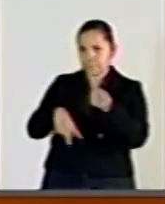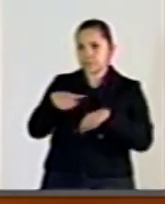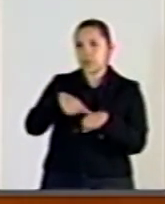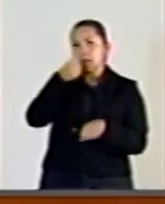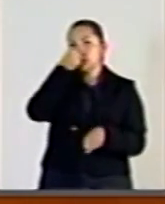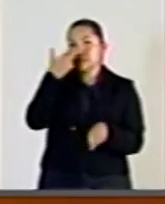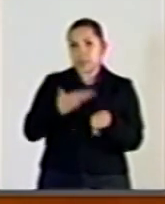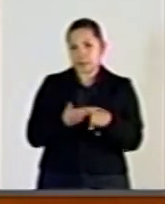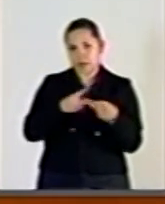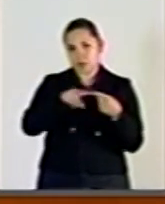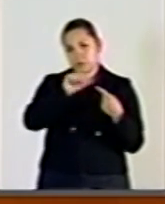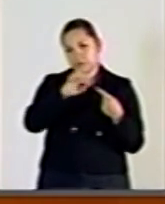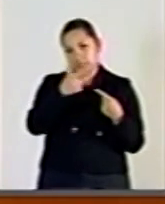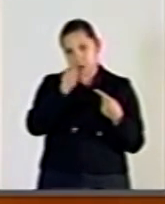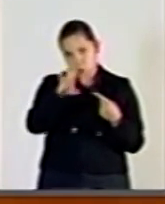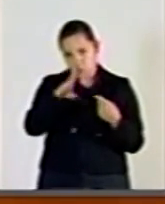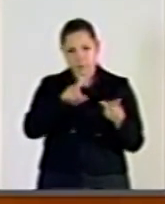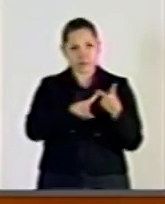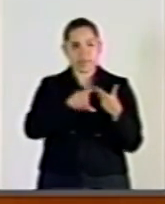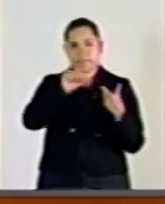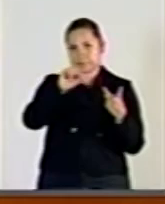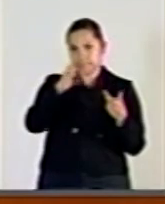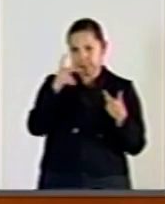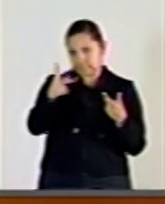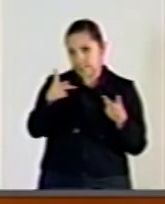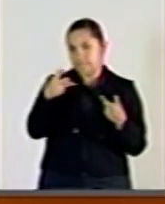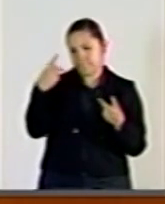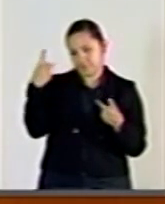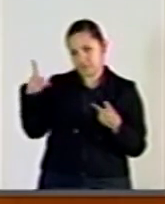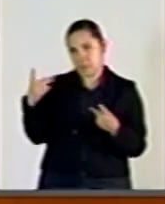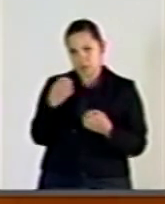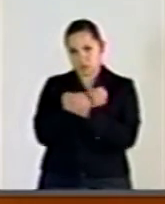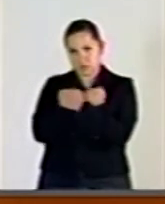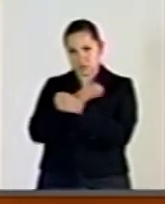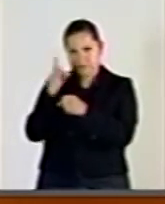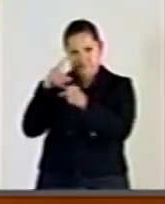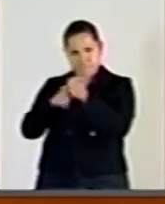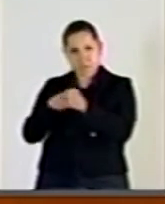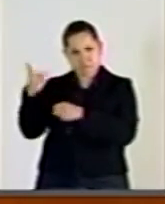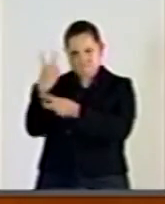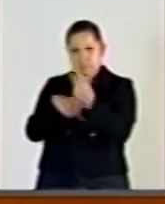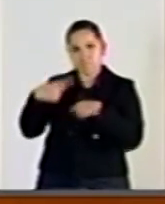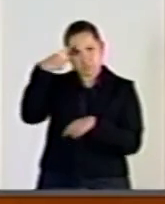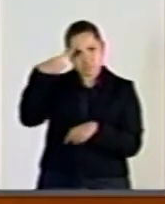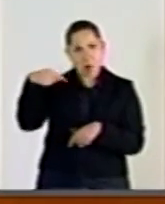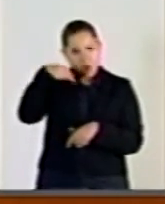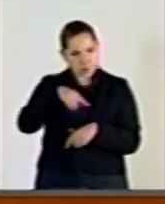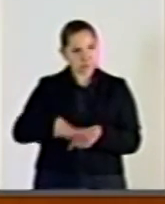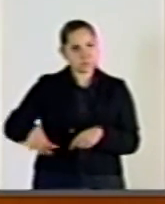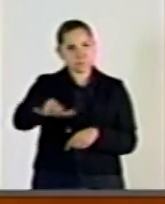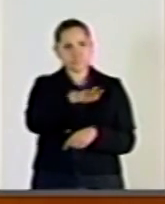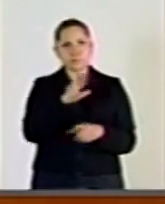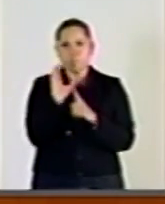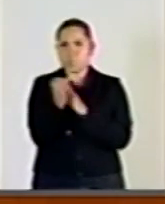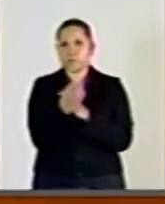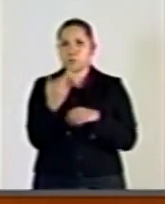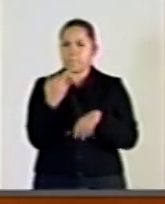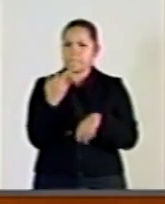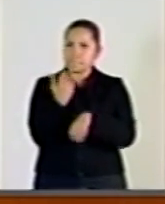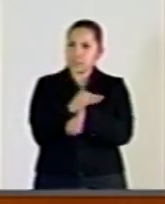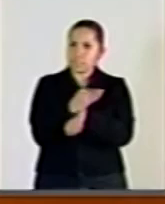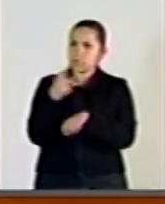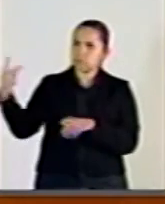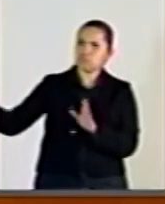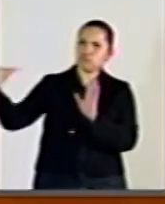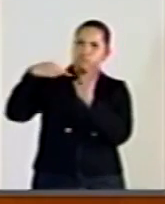y de Educación Pública del Gobierno Federal para efecto de que expongan ante este cuerpo legislativo los avances en